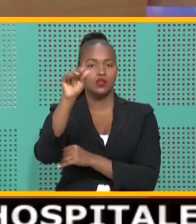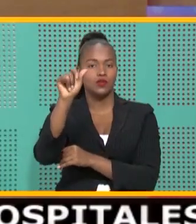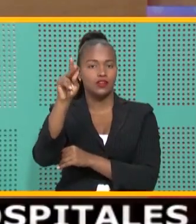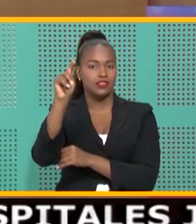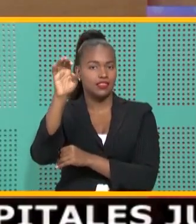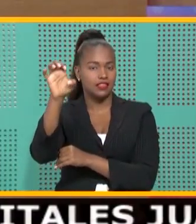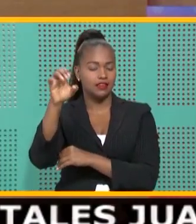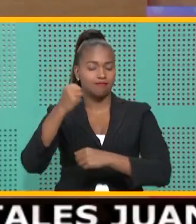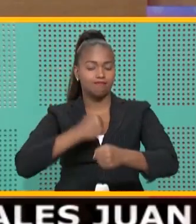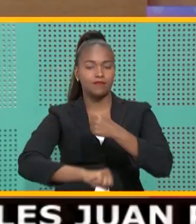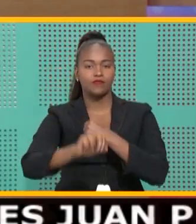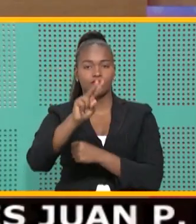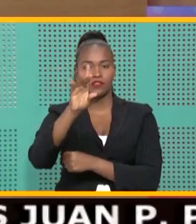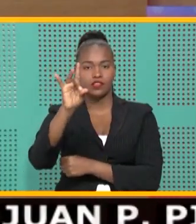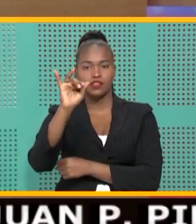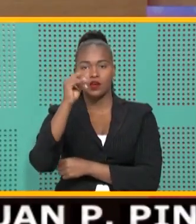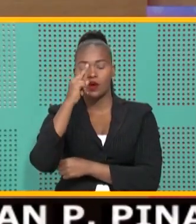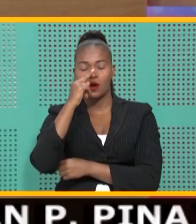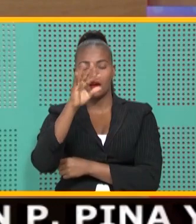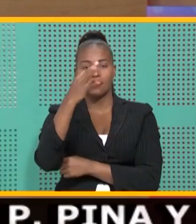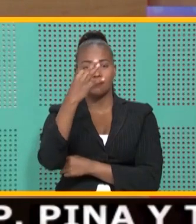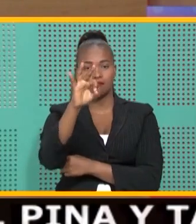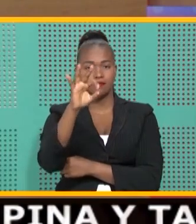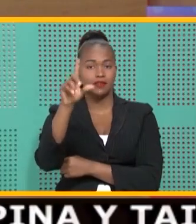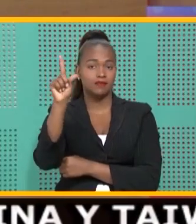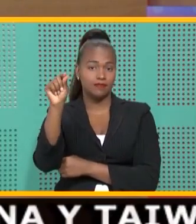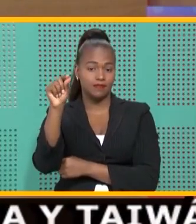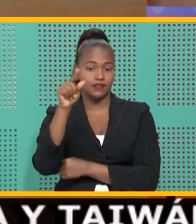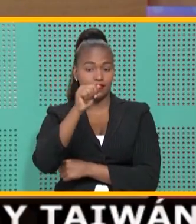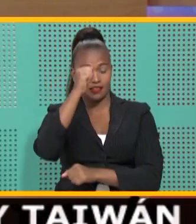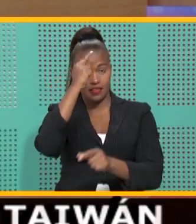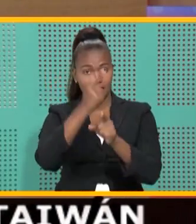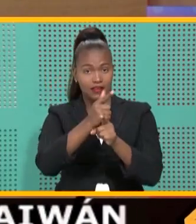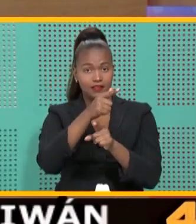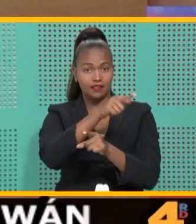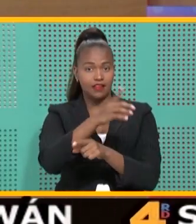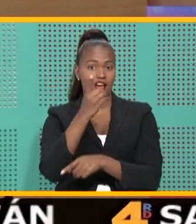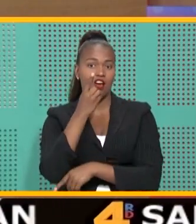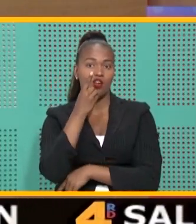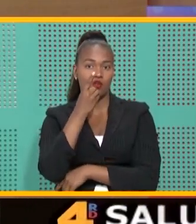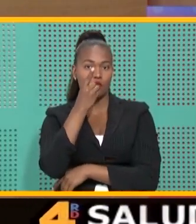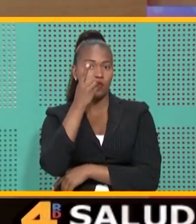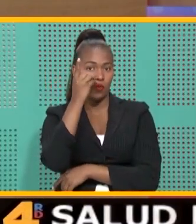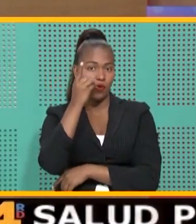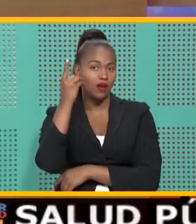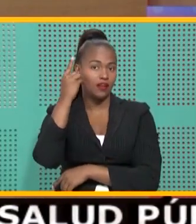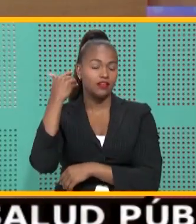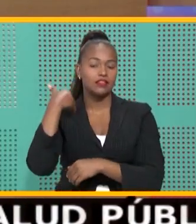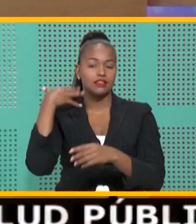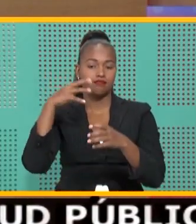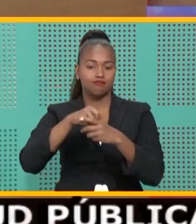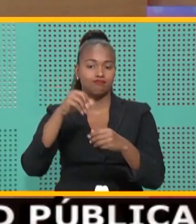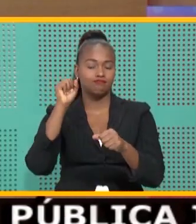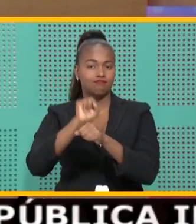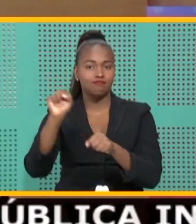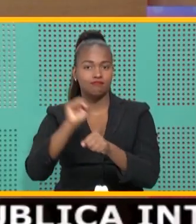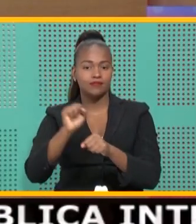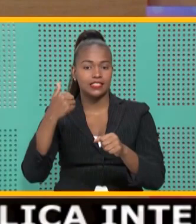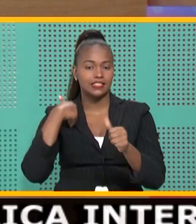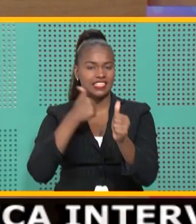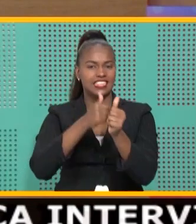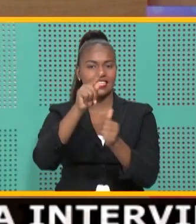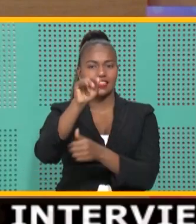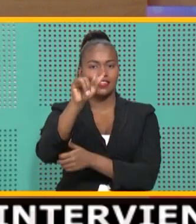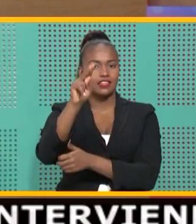Díez. Nacida el 28 de junio de 1820, la hermana del Patricio Juan Pablo Duarte tuvo una destacada participación en la Trinitaria